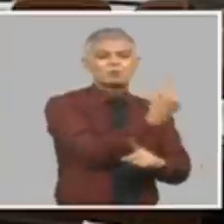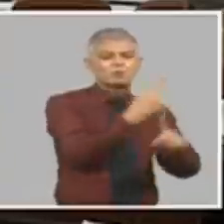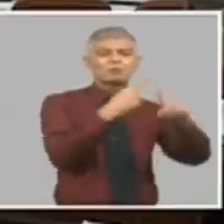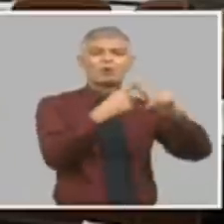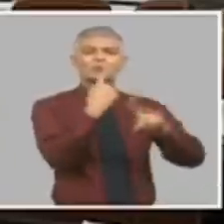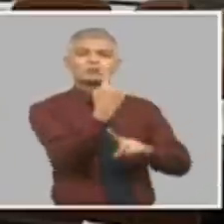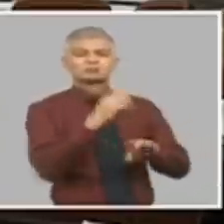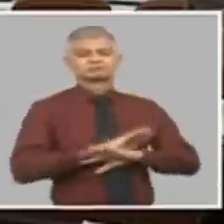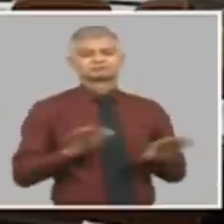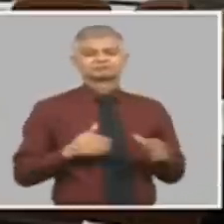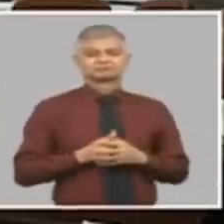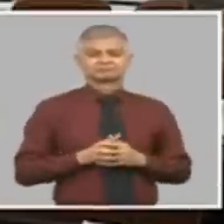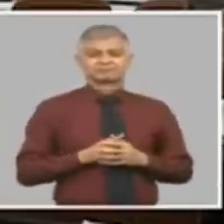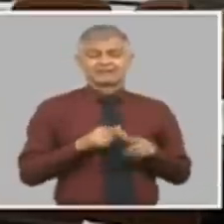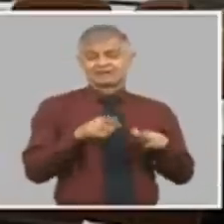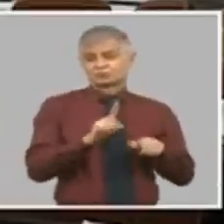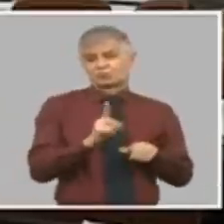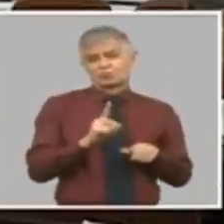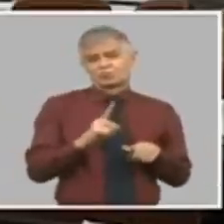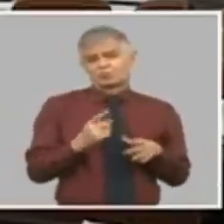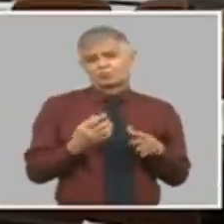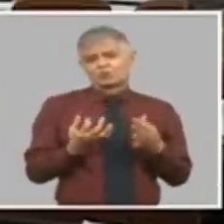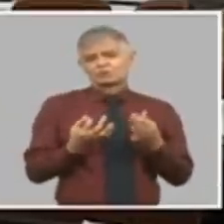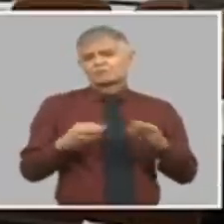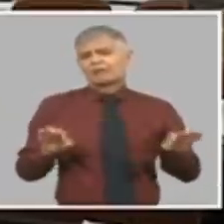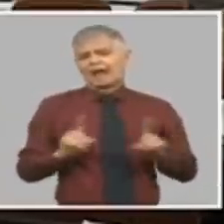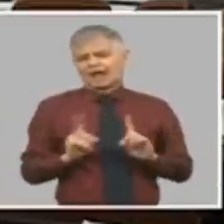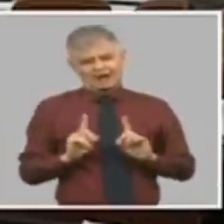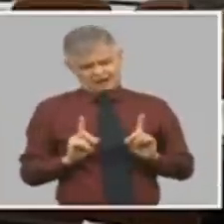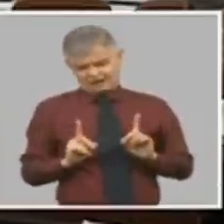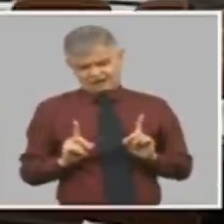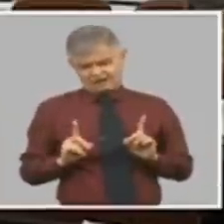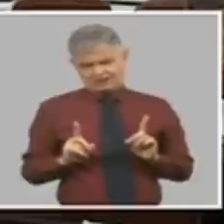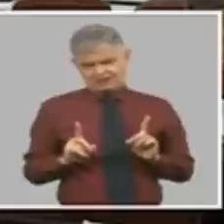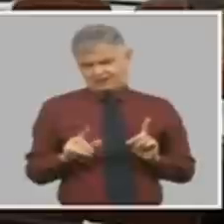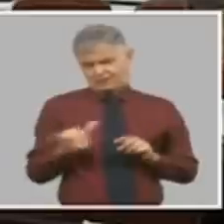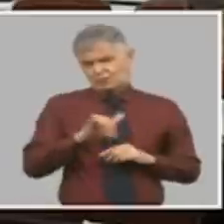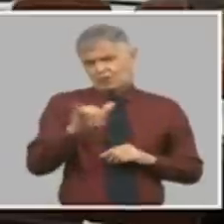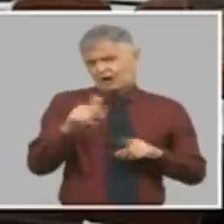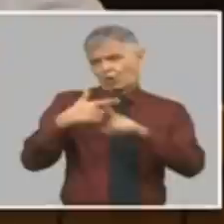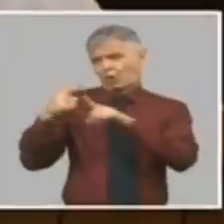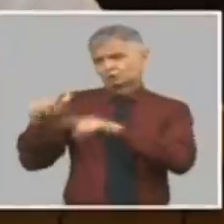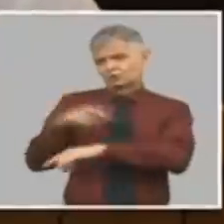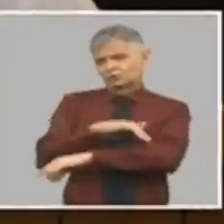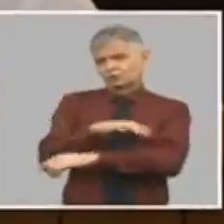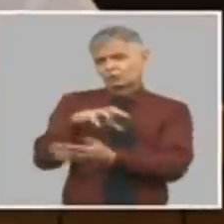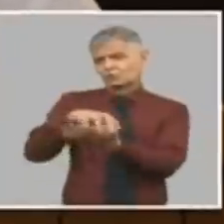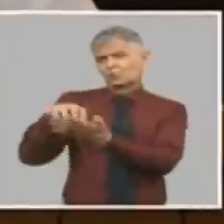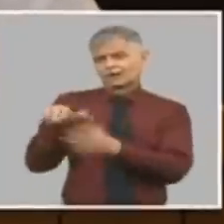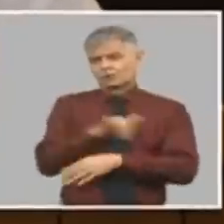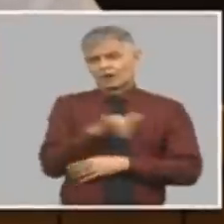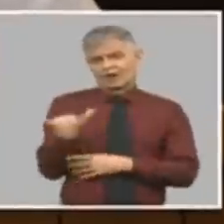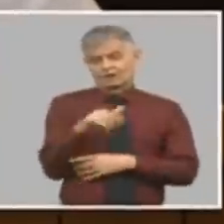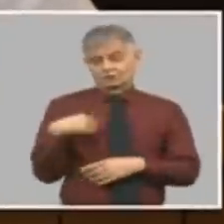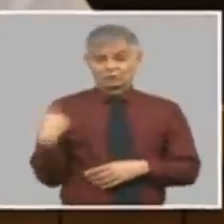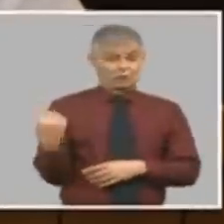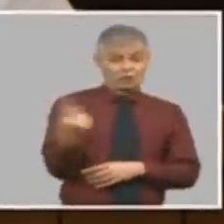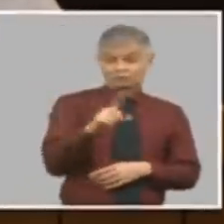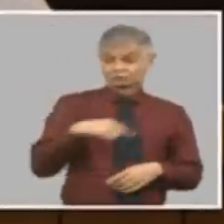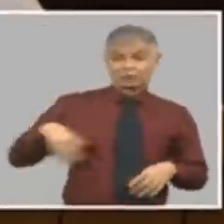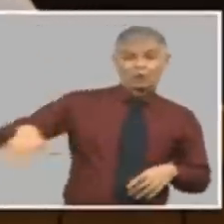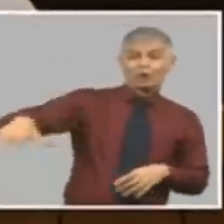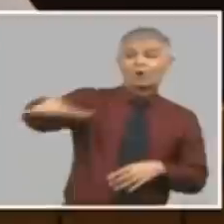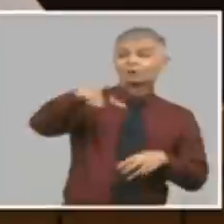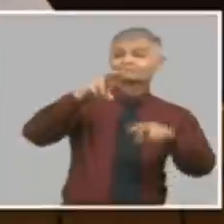que tampoco es normal que ocurra en otros lugares entonces todos los que estamos aquí sentados si